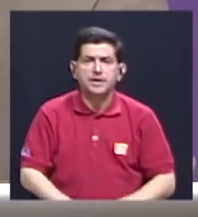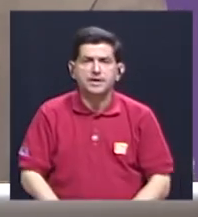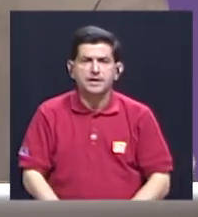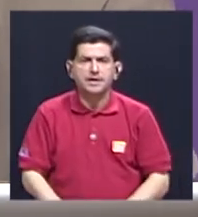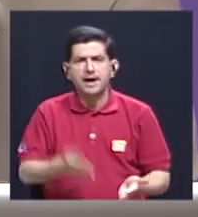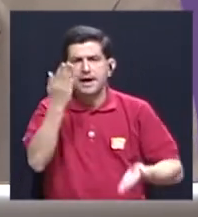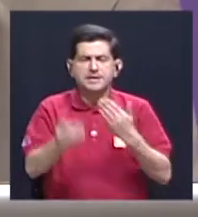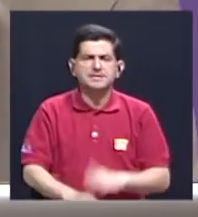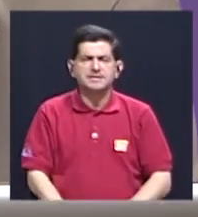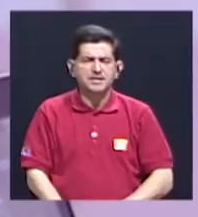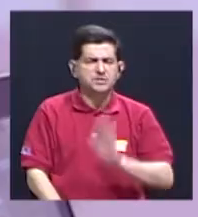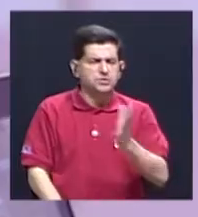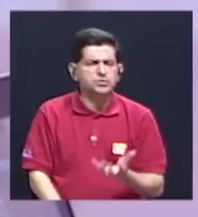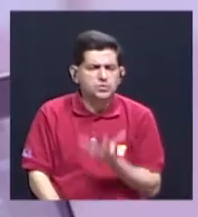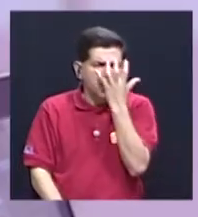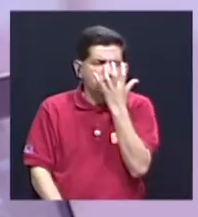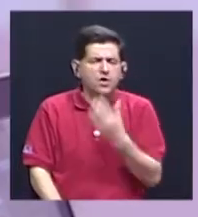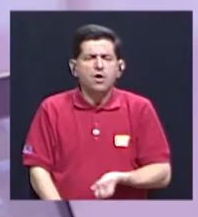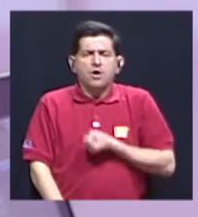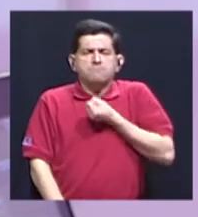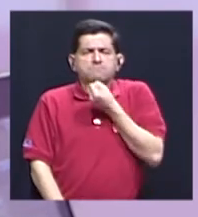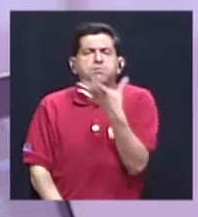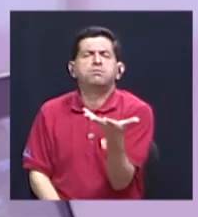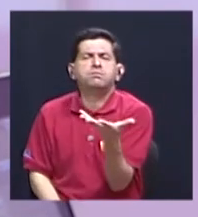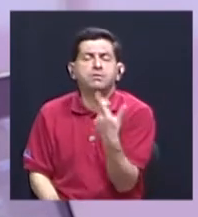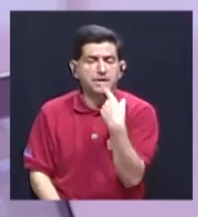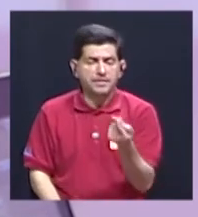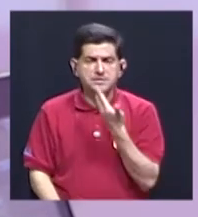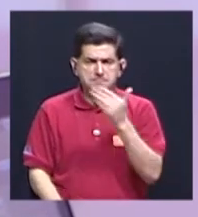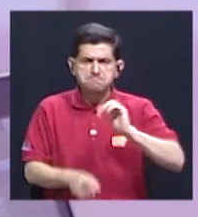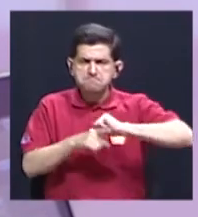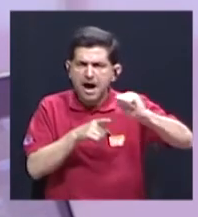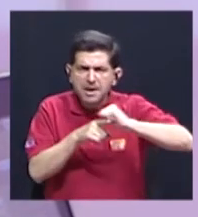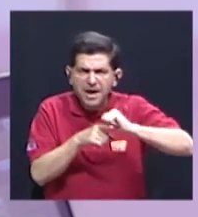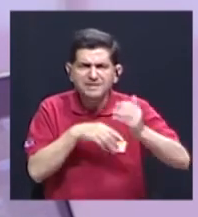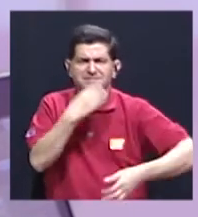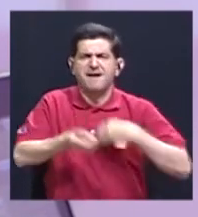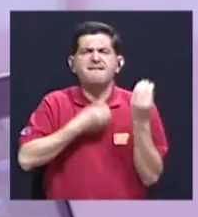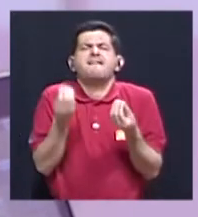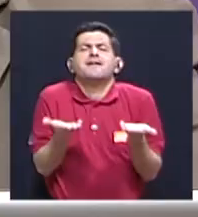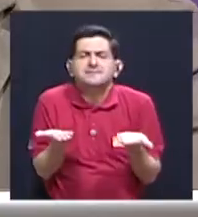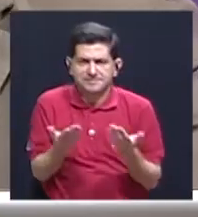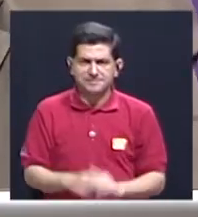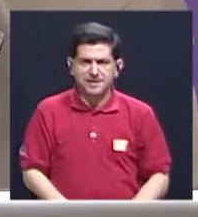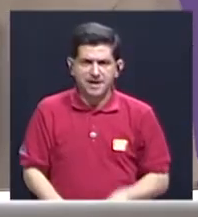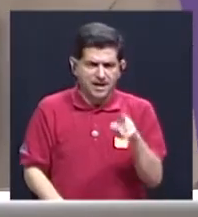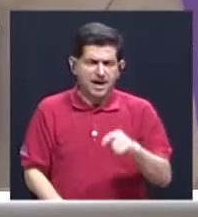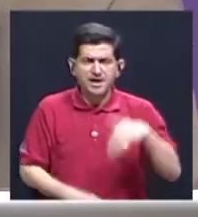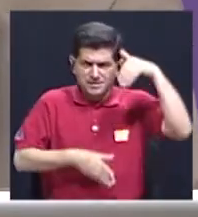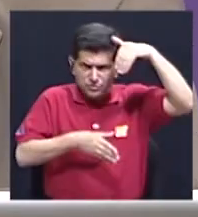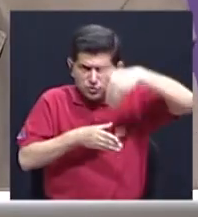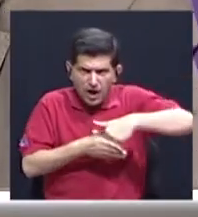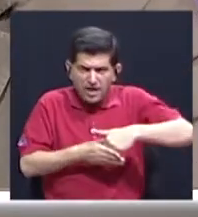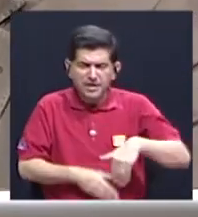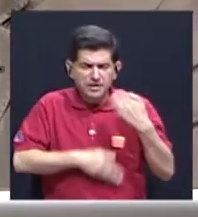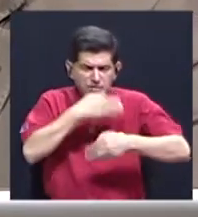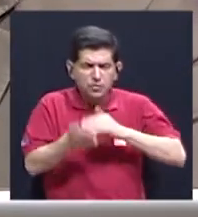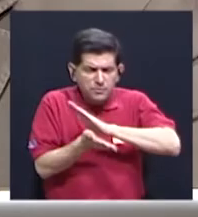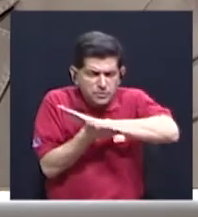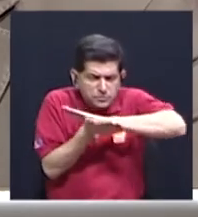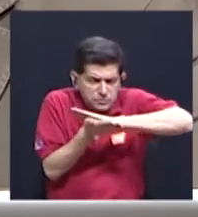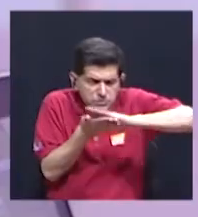vocifera sus indignaciones. Así es. Y entonces le dice, hay una mala práctica, doña Sonia, ¿qué hacemos? ¿Cómo purificar eso desde adentro? ¿Qué están haciendo ustedes?